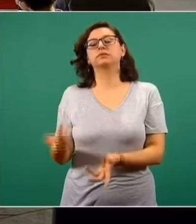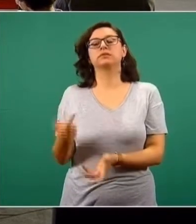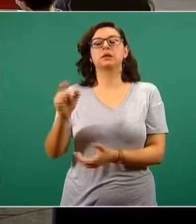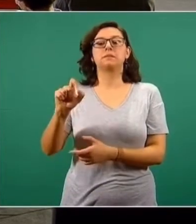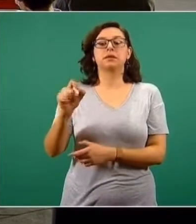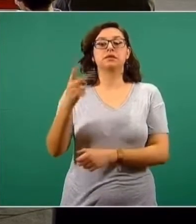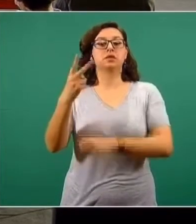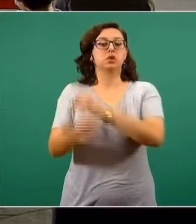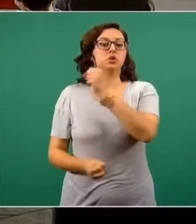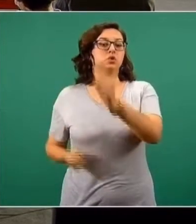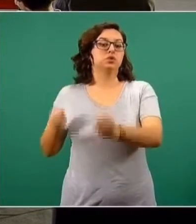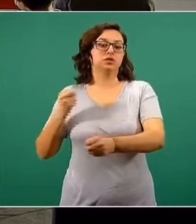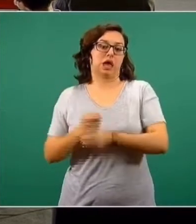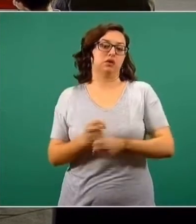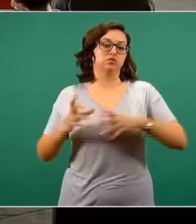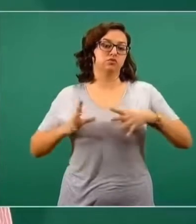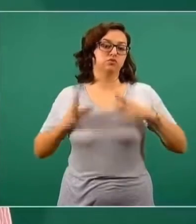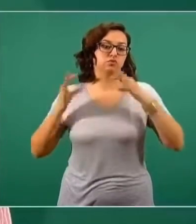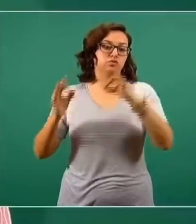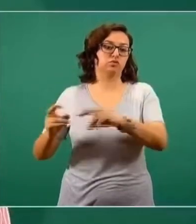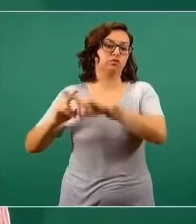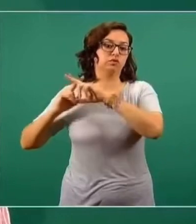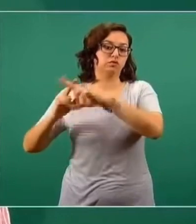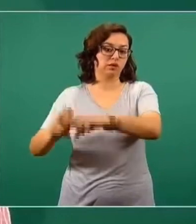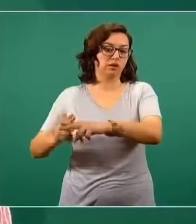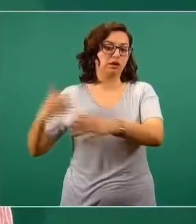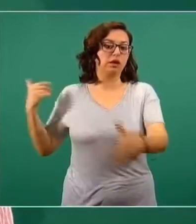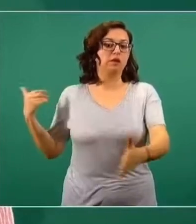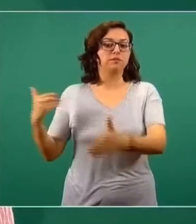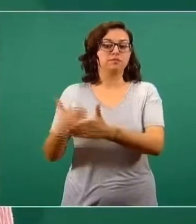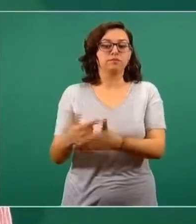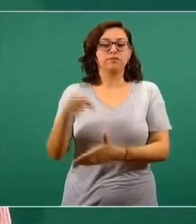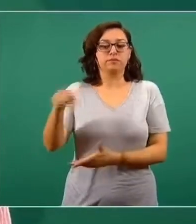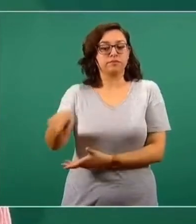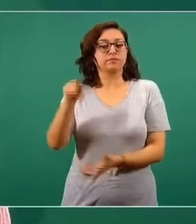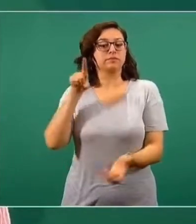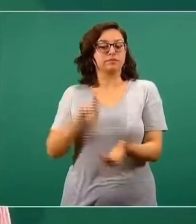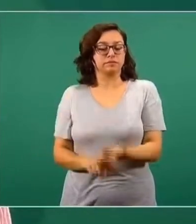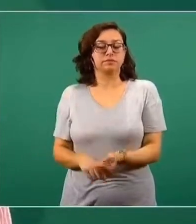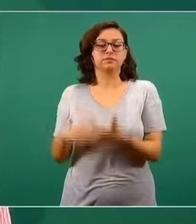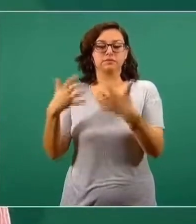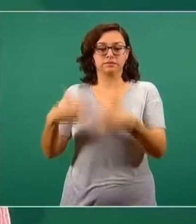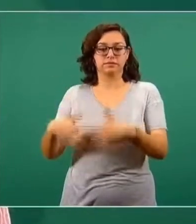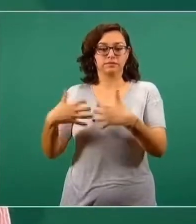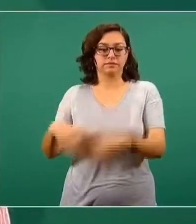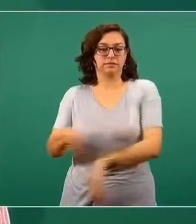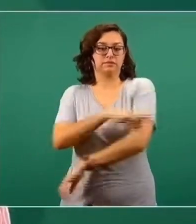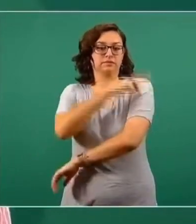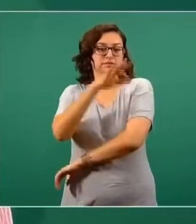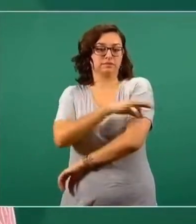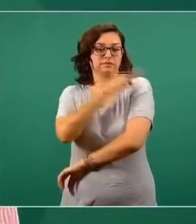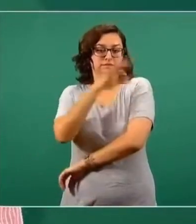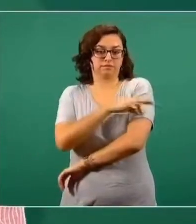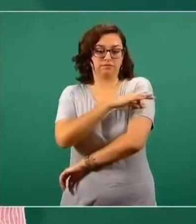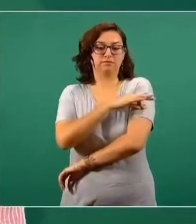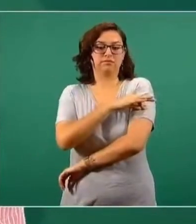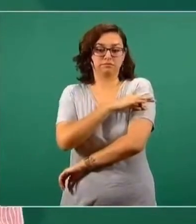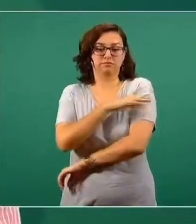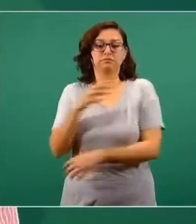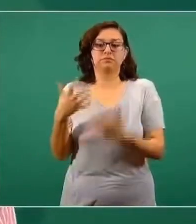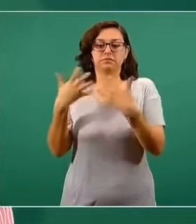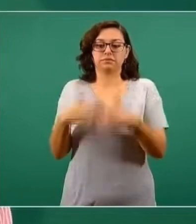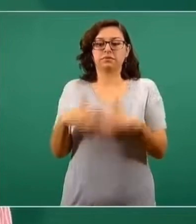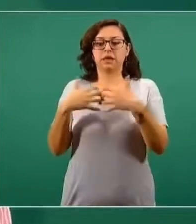años de existencia y que tiene como capacidad principal fabricar vacunas y otros